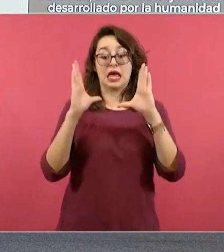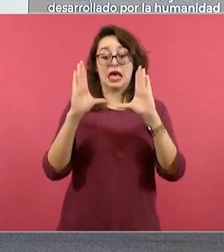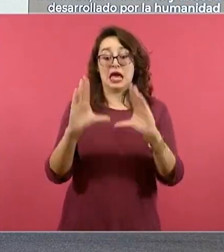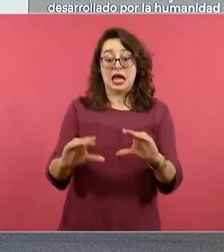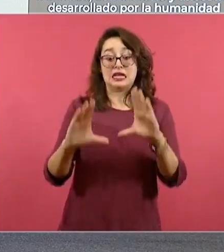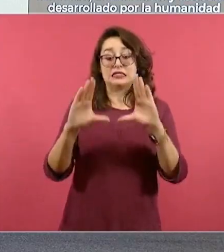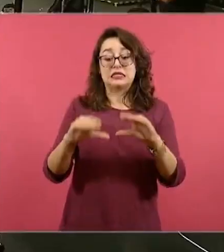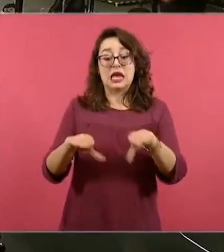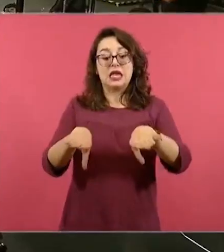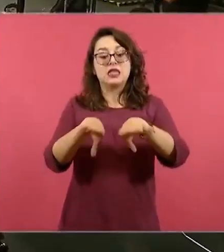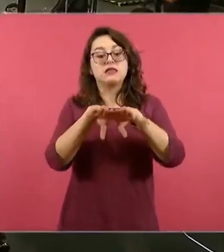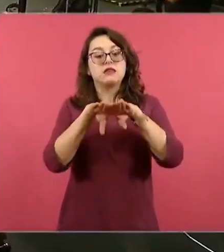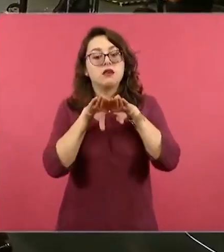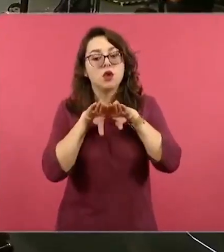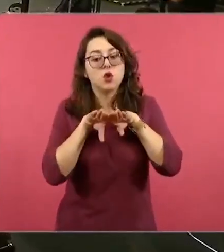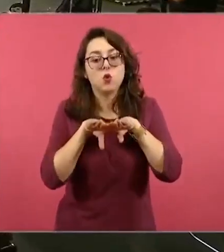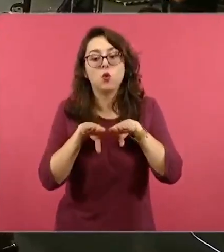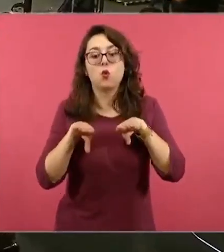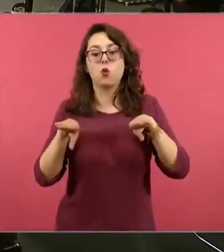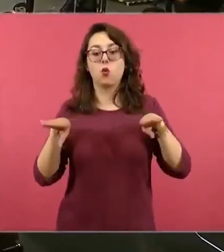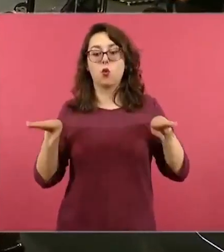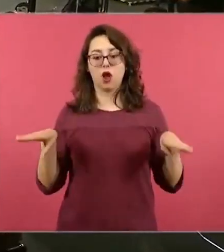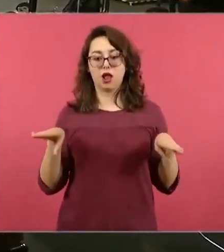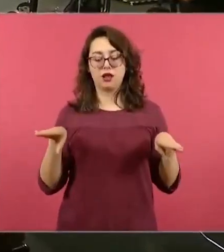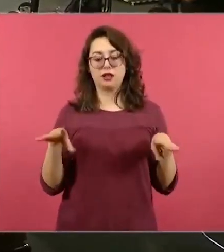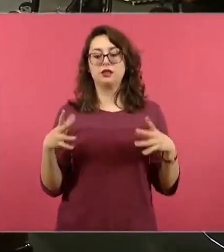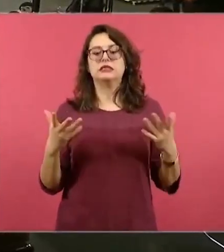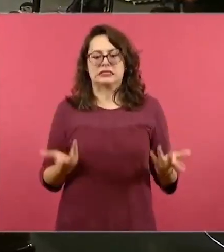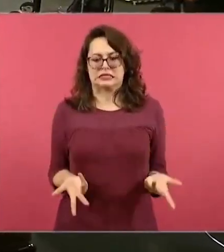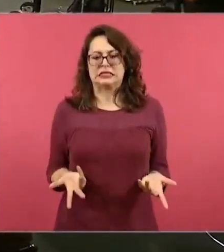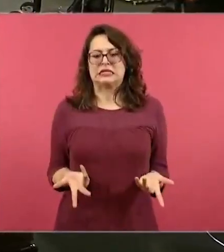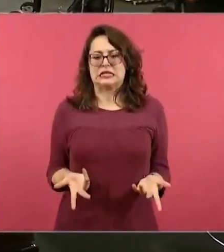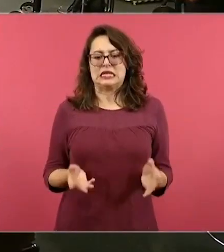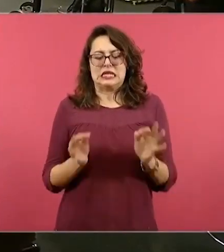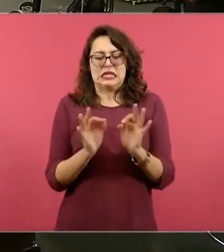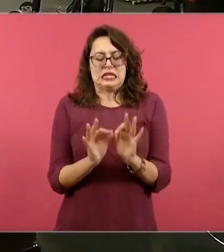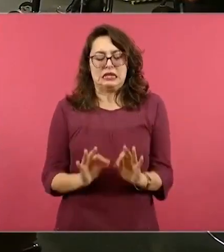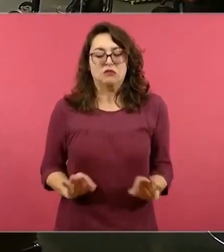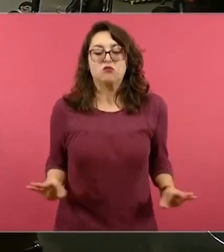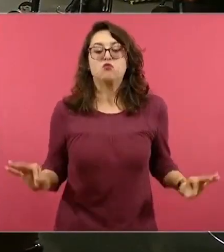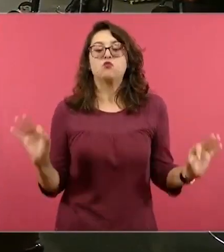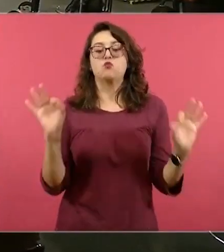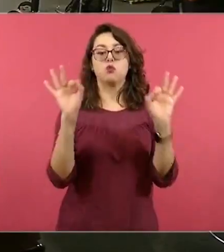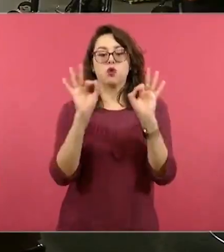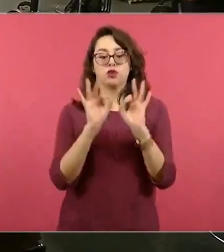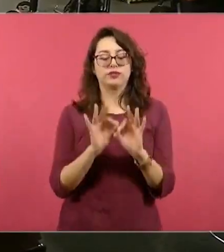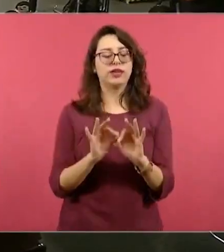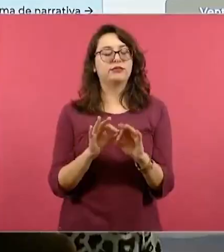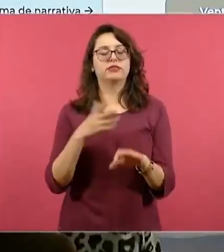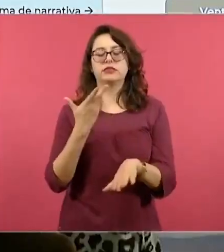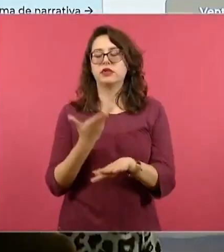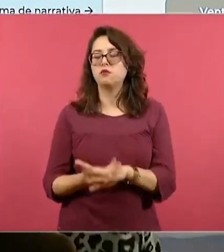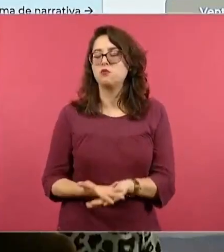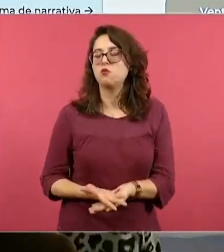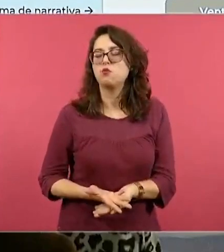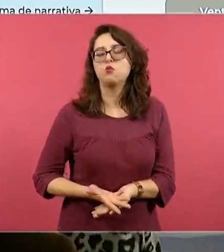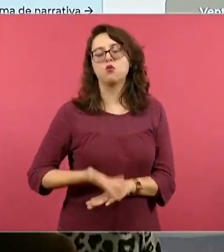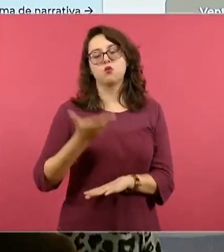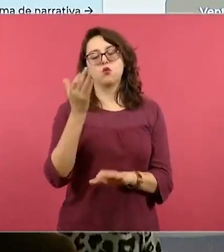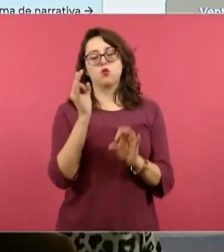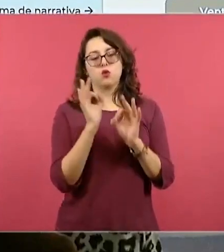científico que reconocemos la trascendencia histórica, disciplinar que cada una de